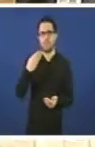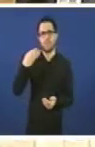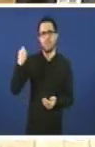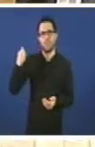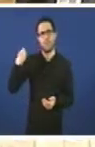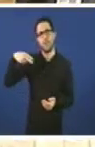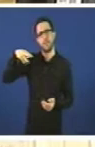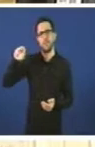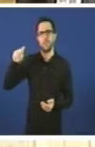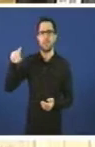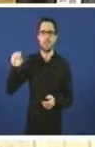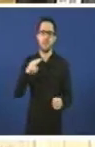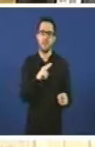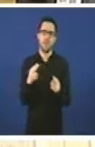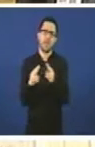Réplica, señor Lobeira.